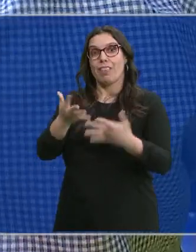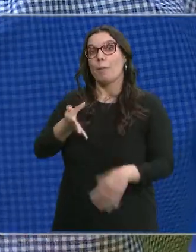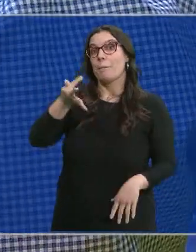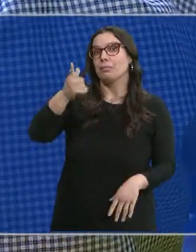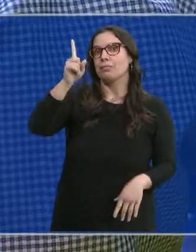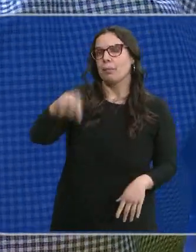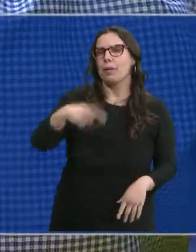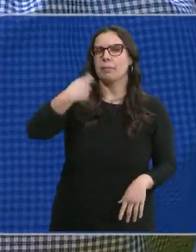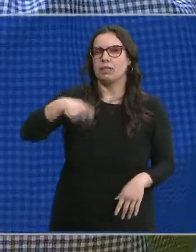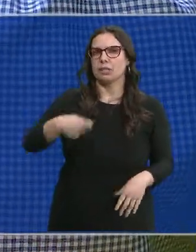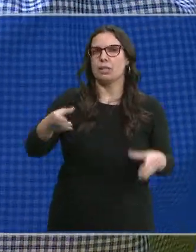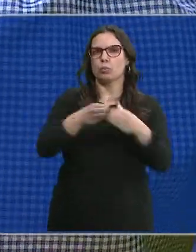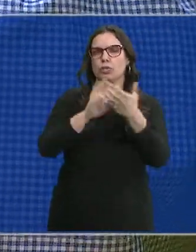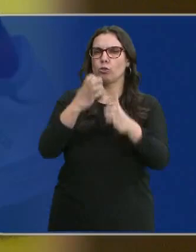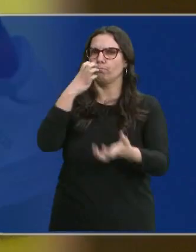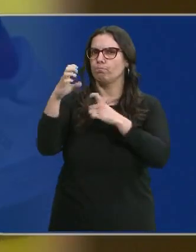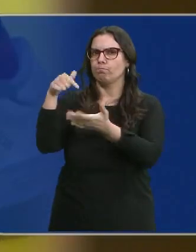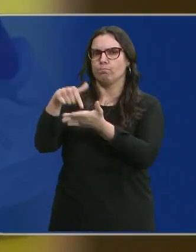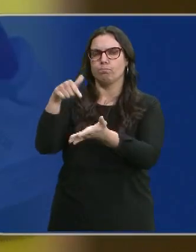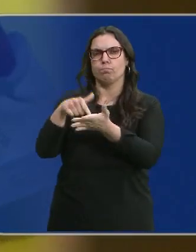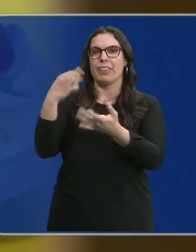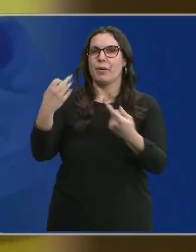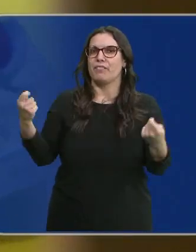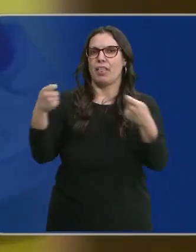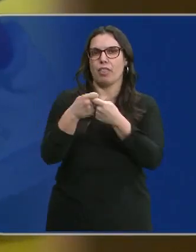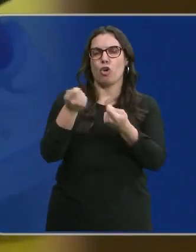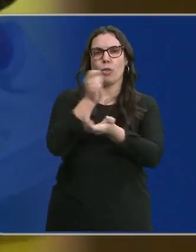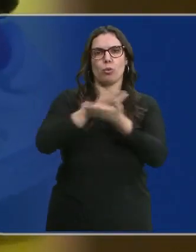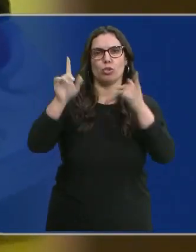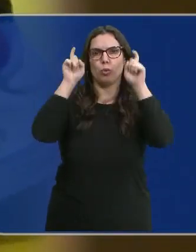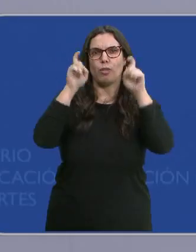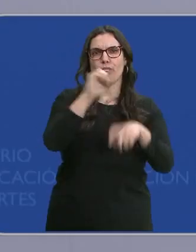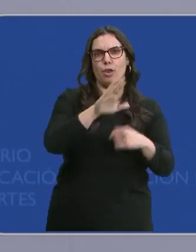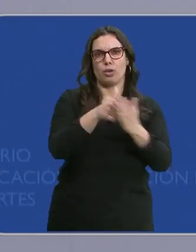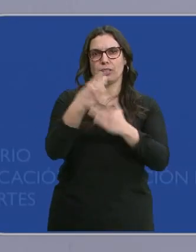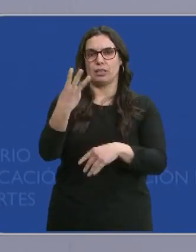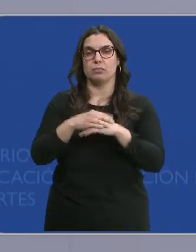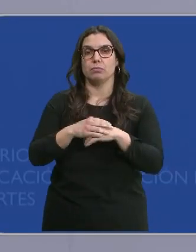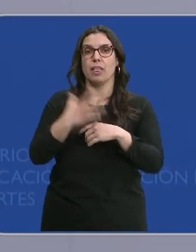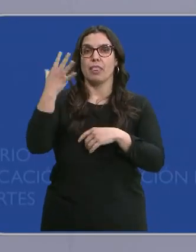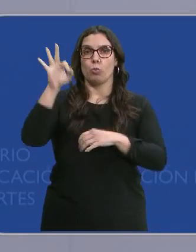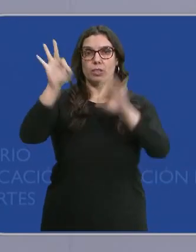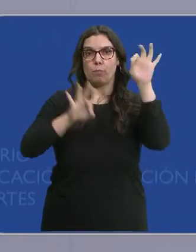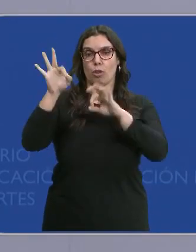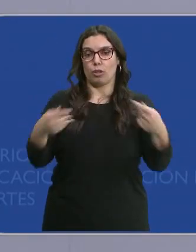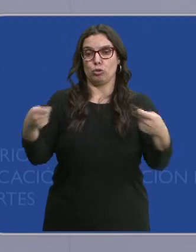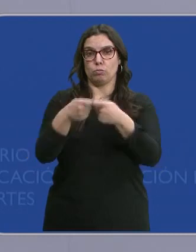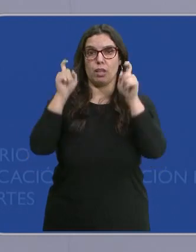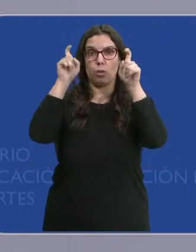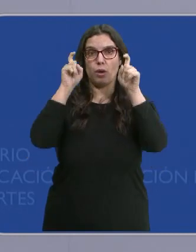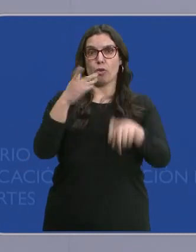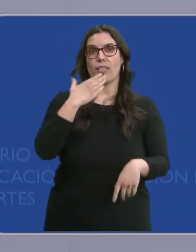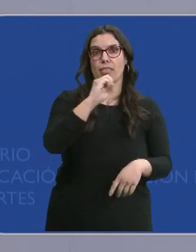el presidente de la Junta ha reclamado cambios en la financiación de la educación gratuita de cero a tres años. El 50% de la educación